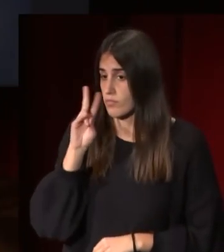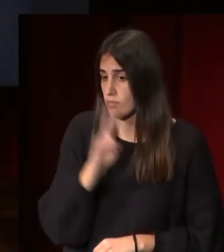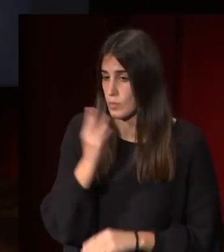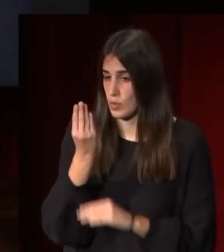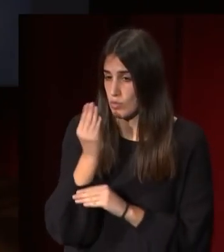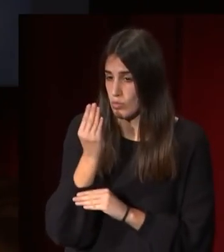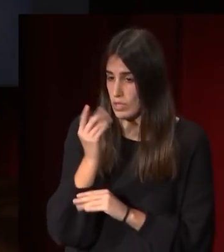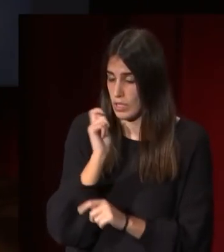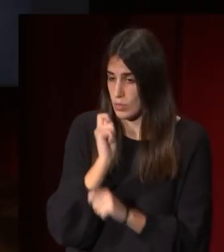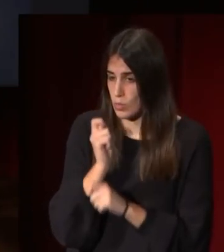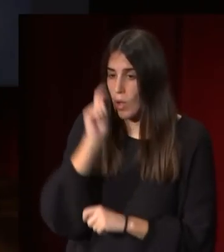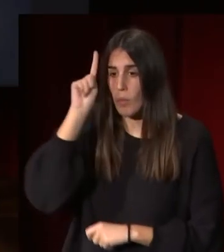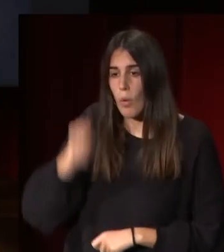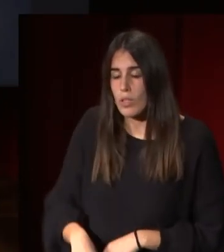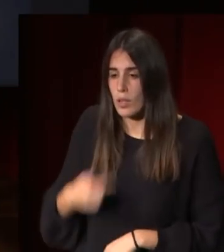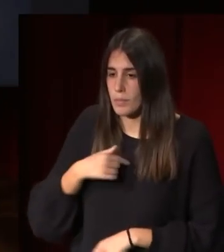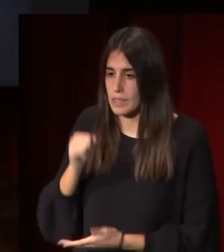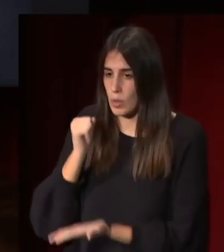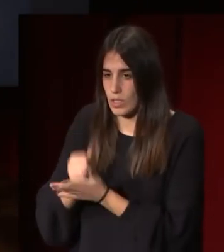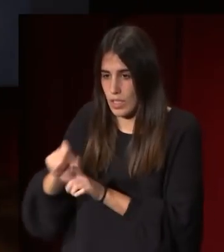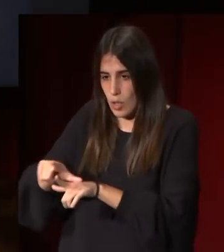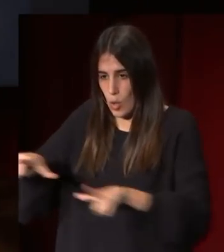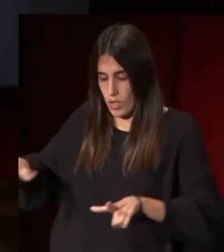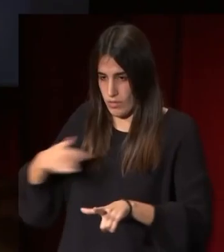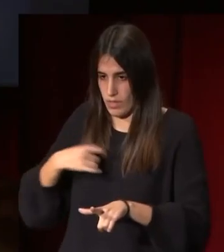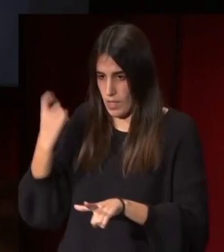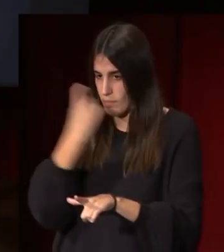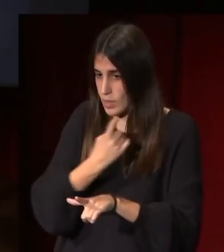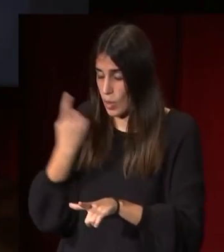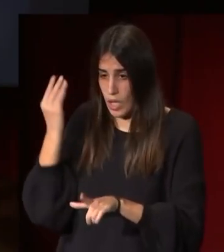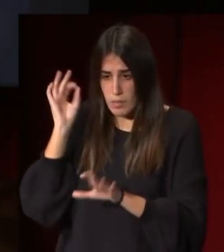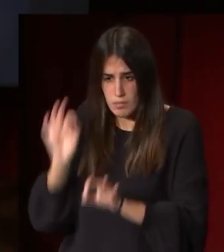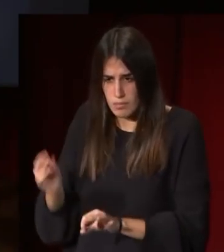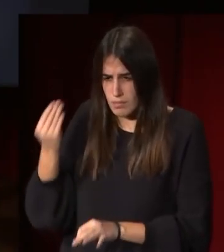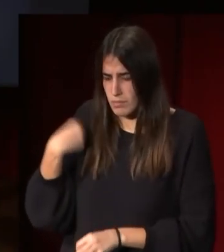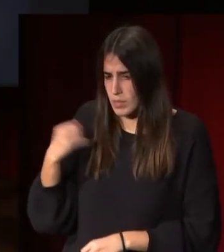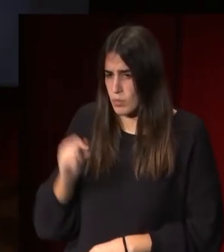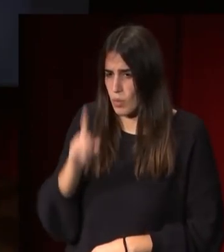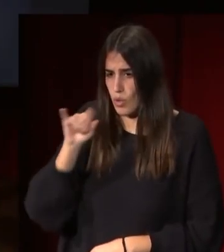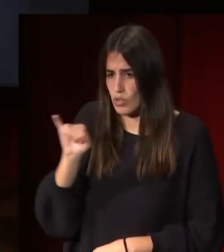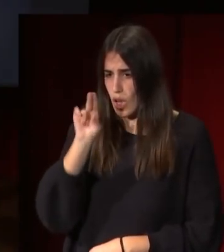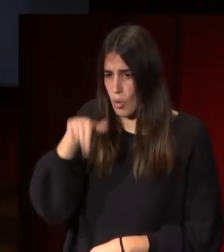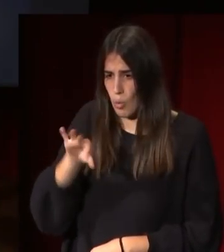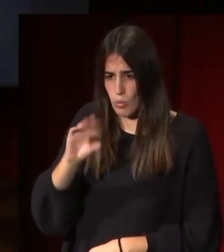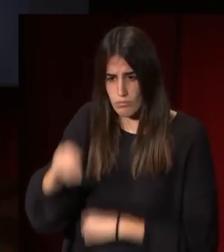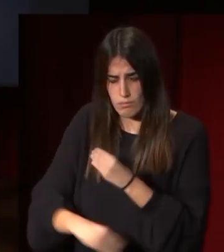iconografía mitológica aquí en el tocador de la diosa Juno igual se está haciendo esa representación